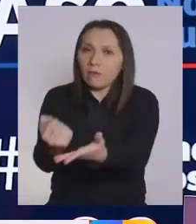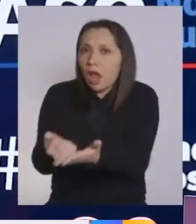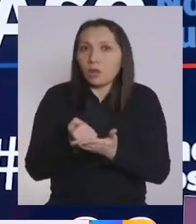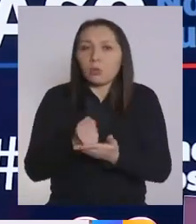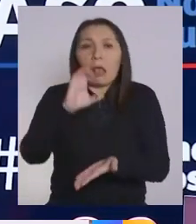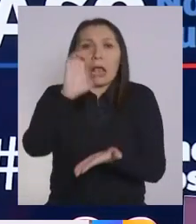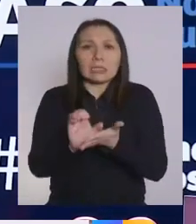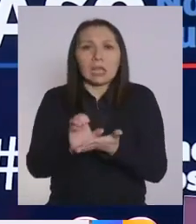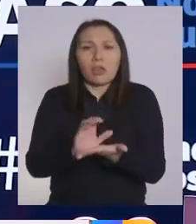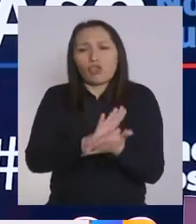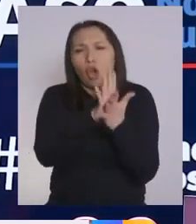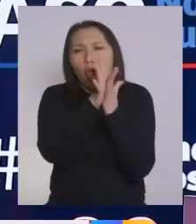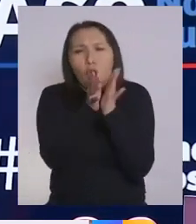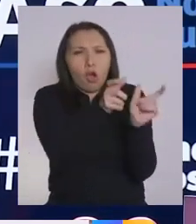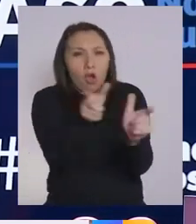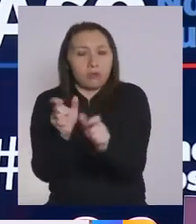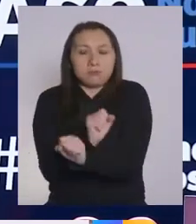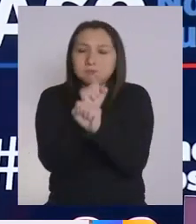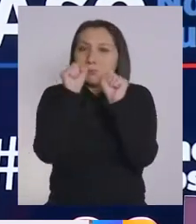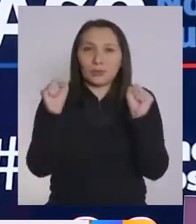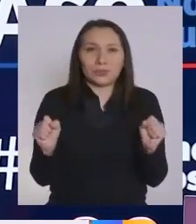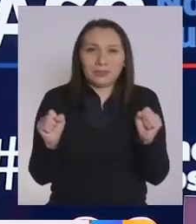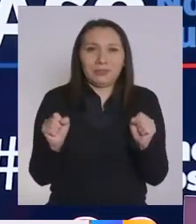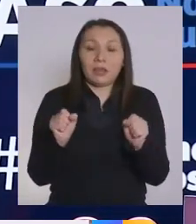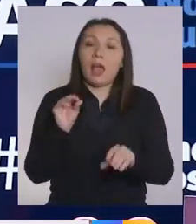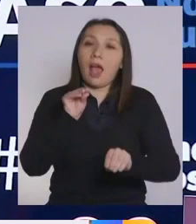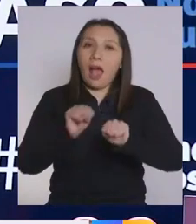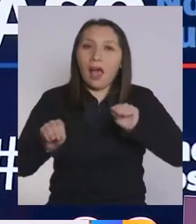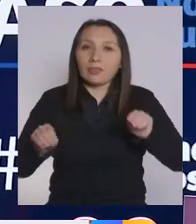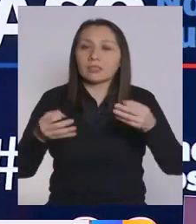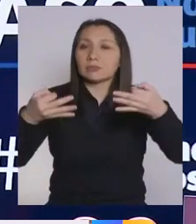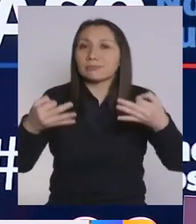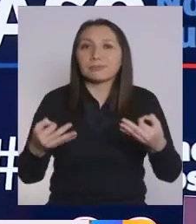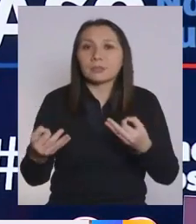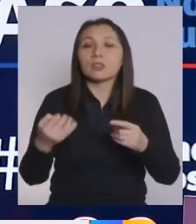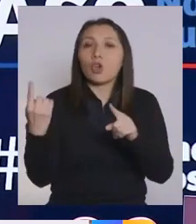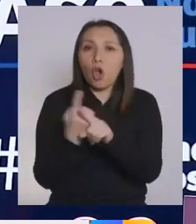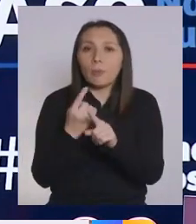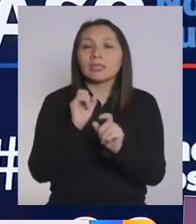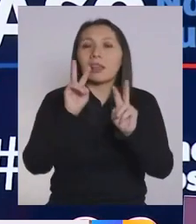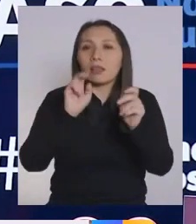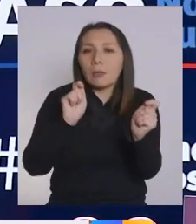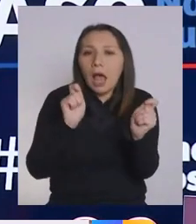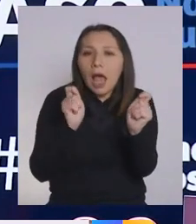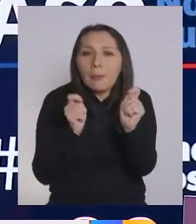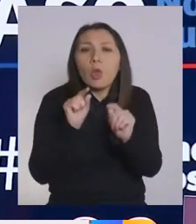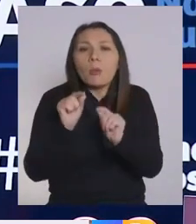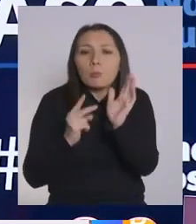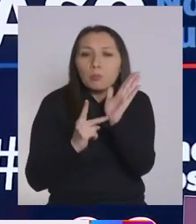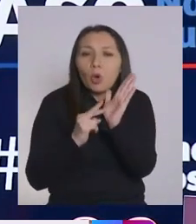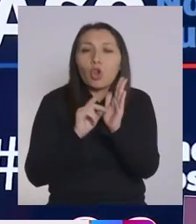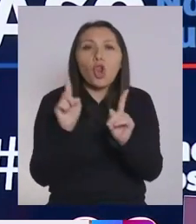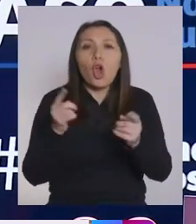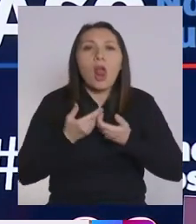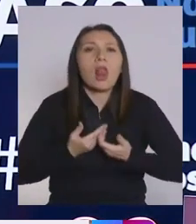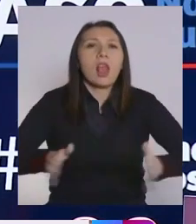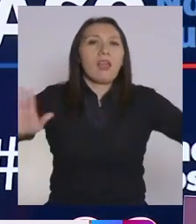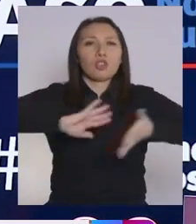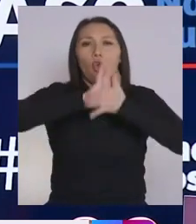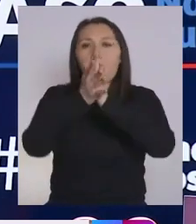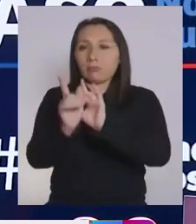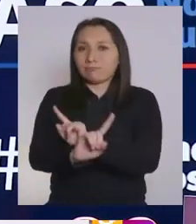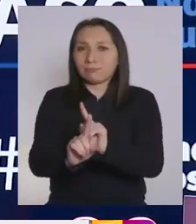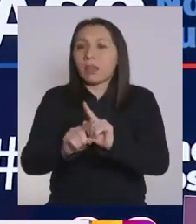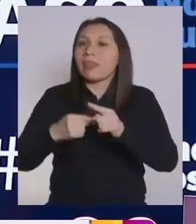El Estado no puede estar en cada rincón. Así es que el llamado es justamente hablar de transición, no de desconfinamiento, el llamado a seguir cuidándonos